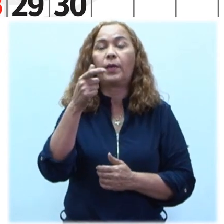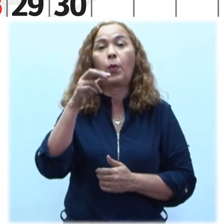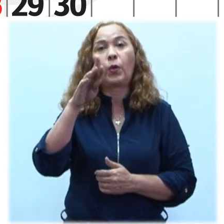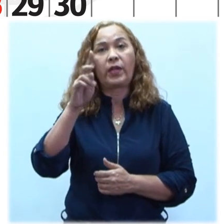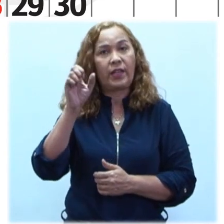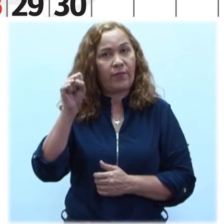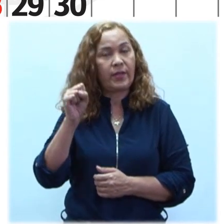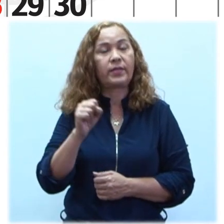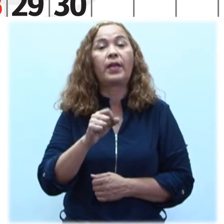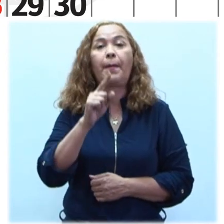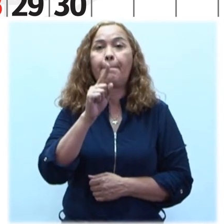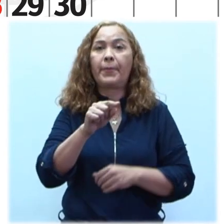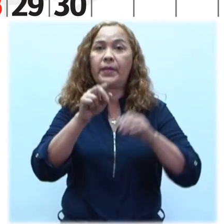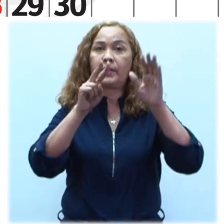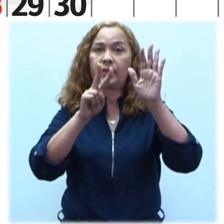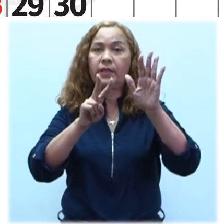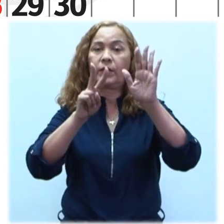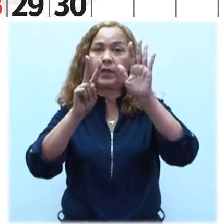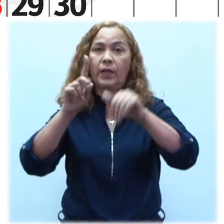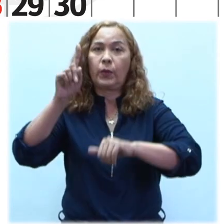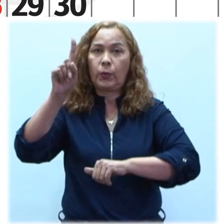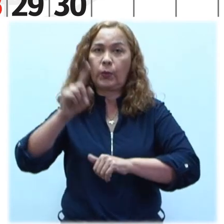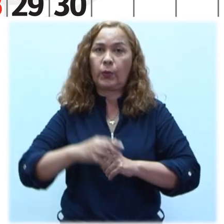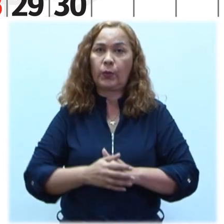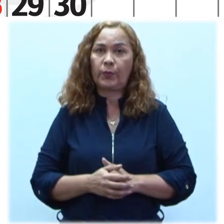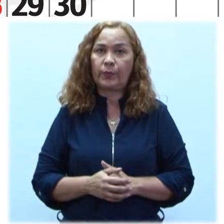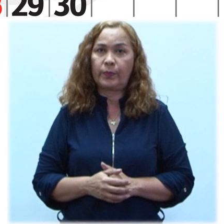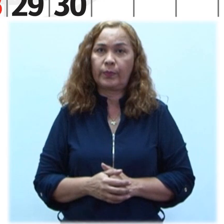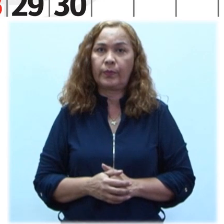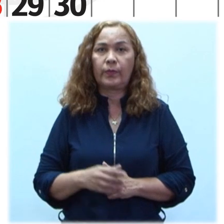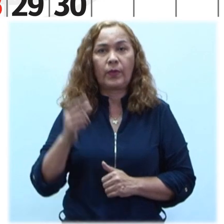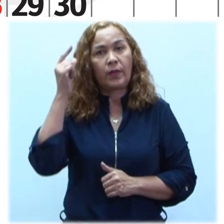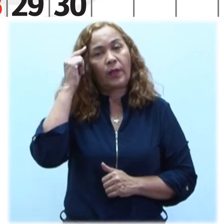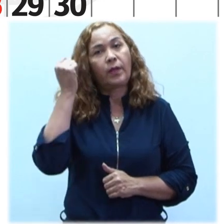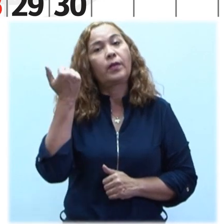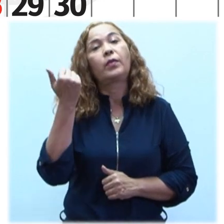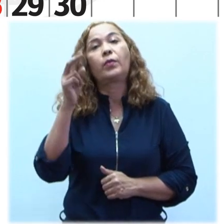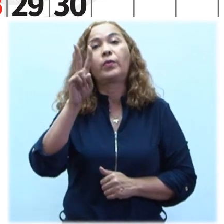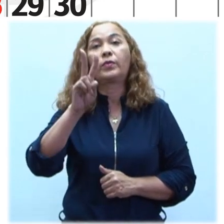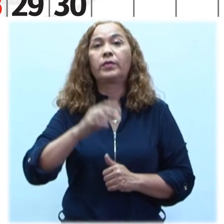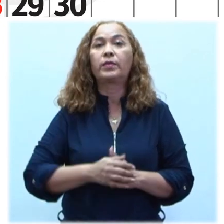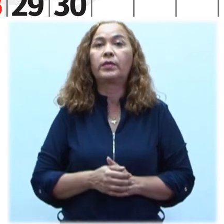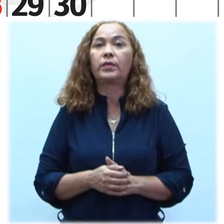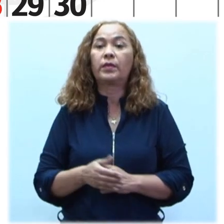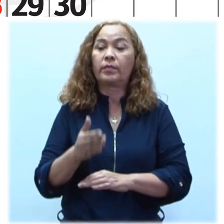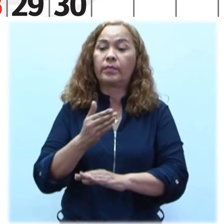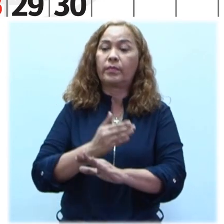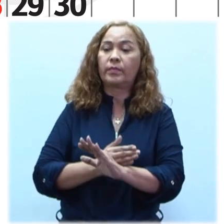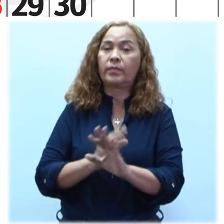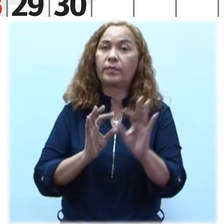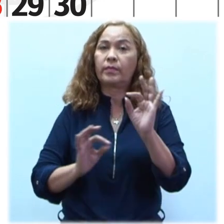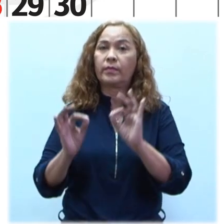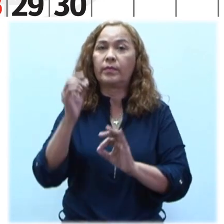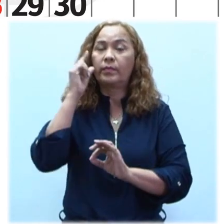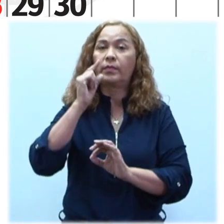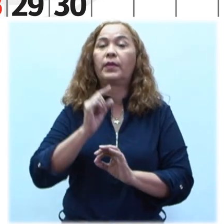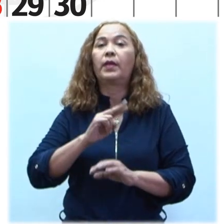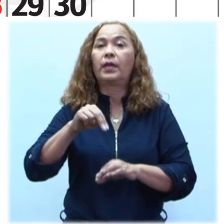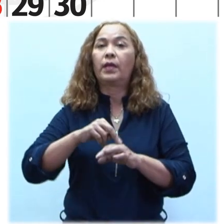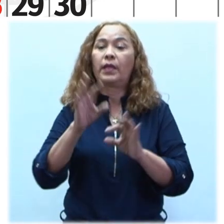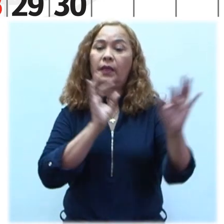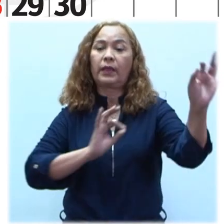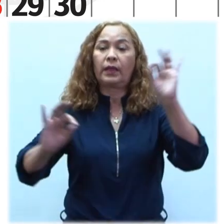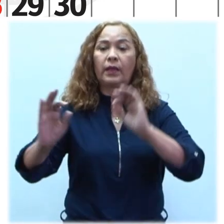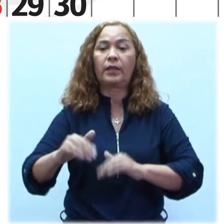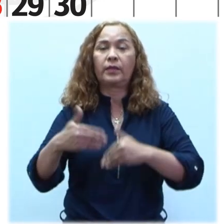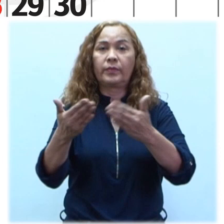Guillermo Rivas 1771 Día 12 Antesala al Día Nacional del